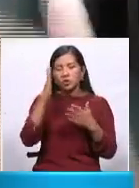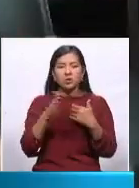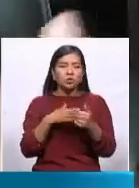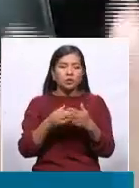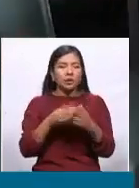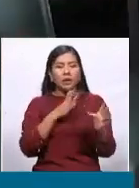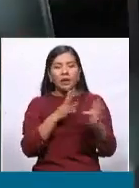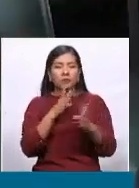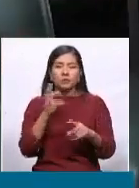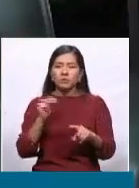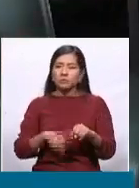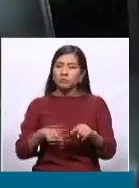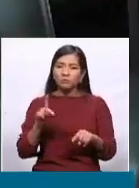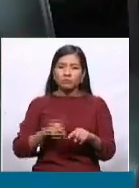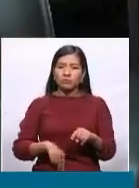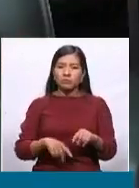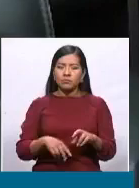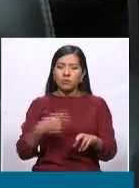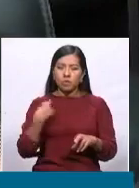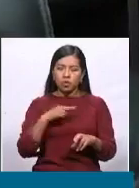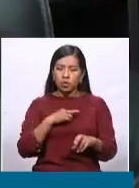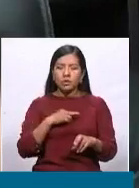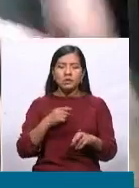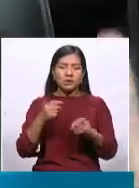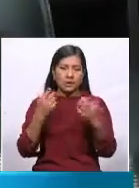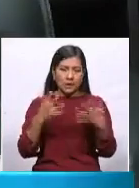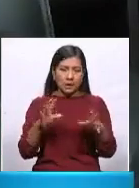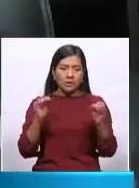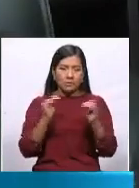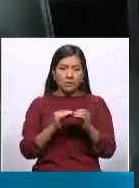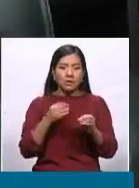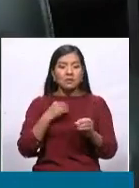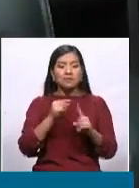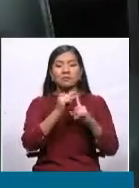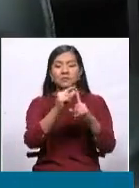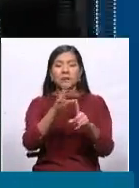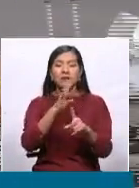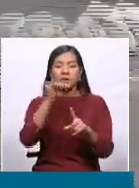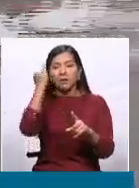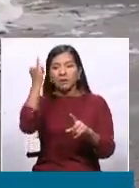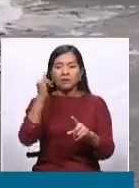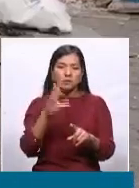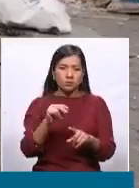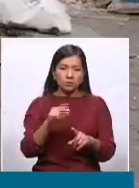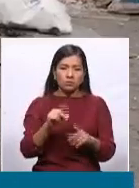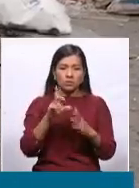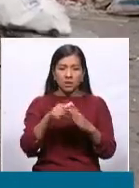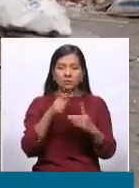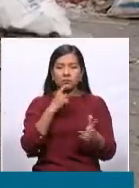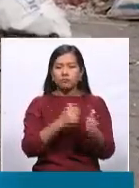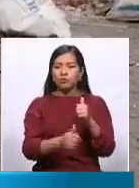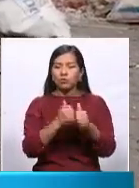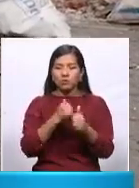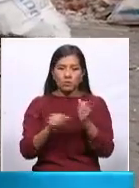cifra algún elemento que desde luego en lugar de cohesionar va más bien